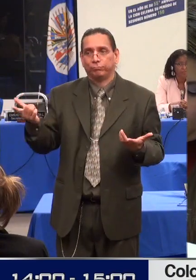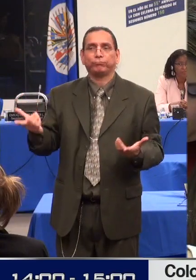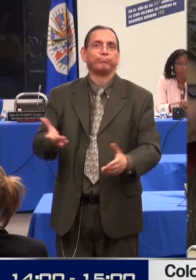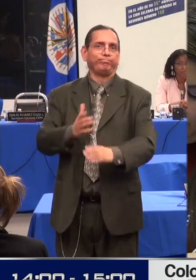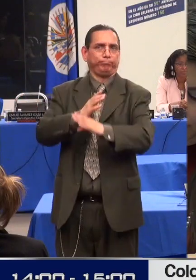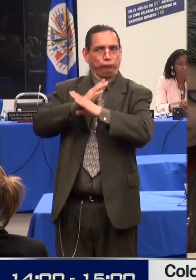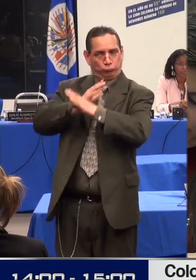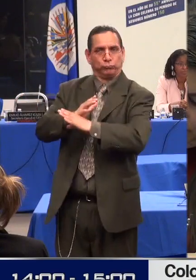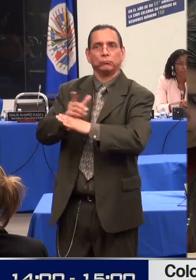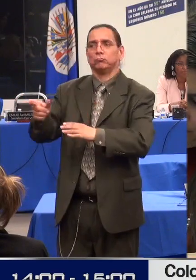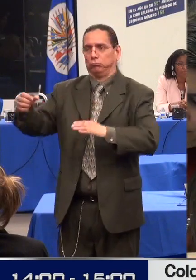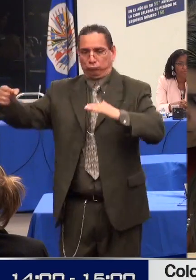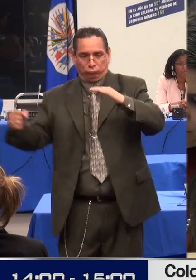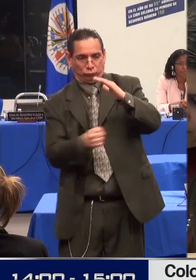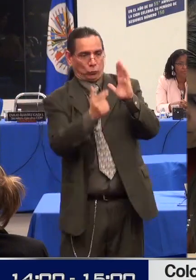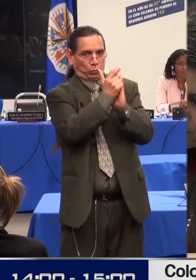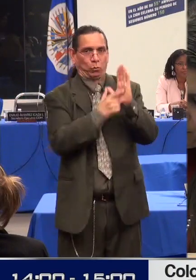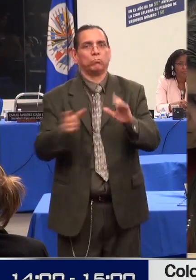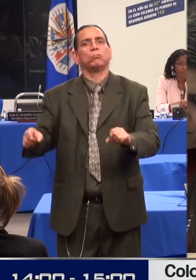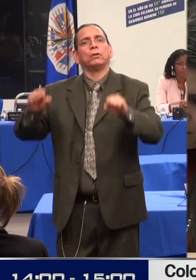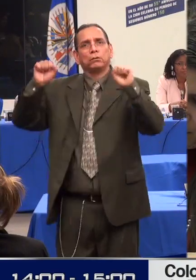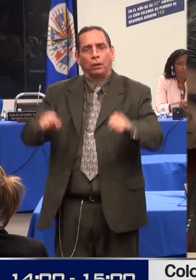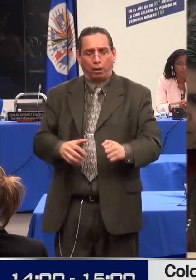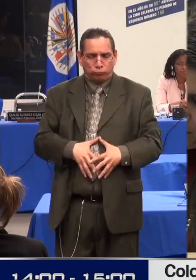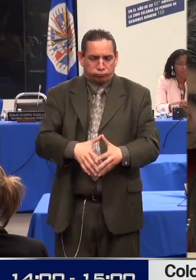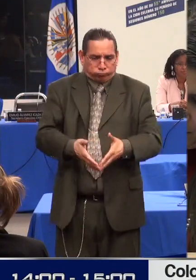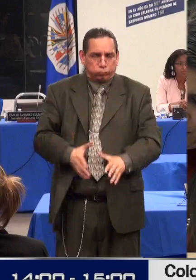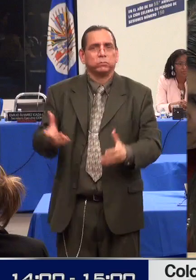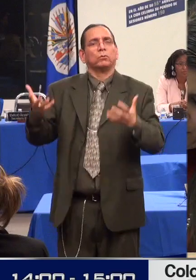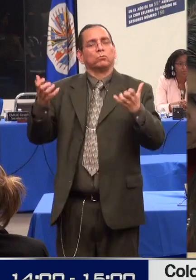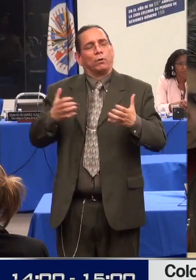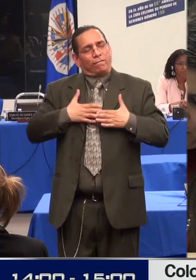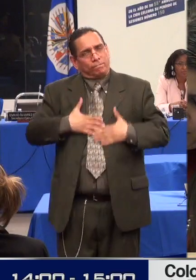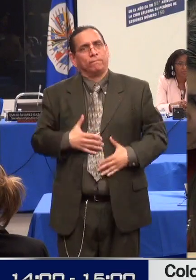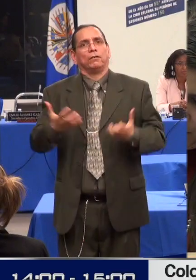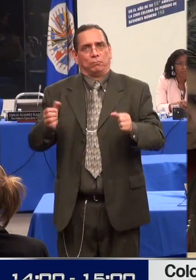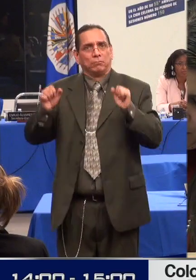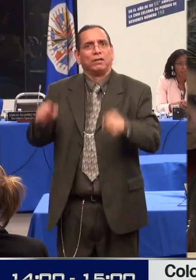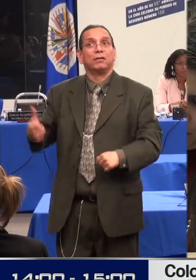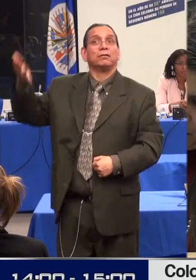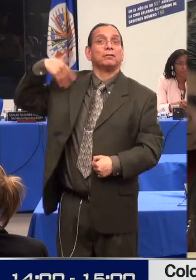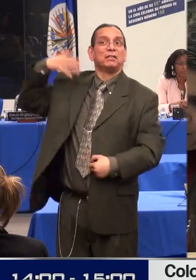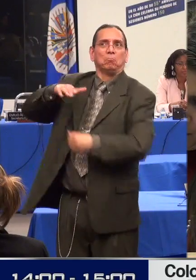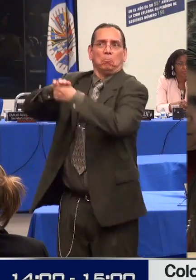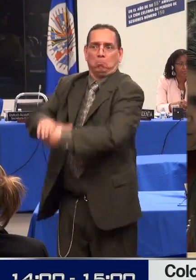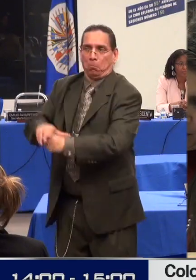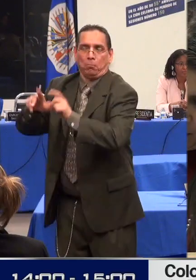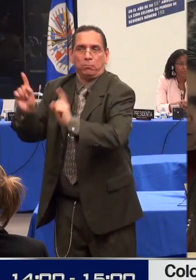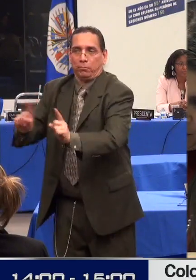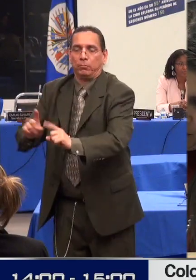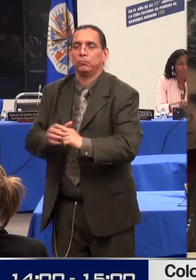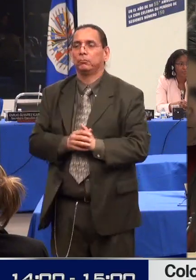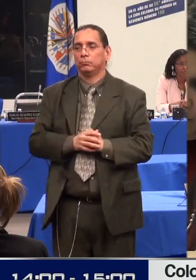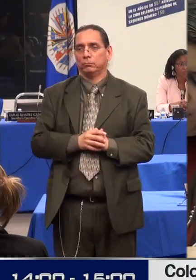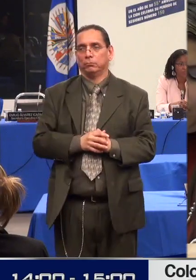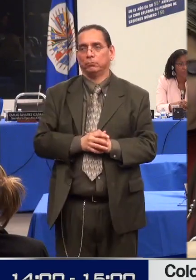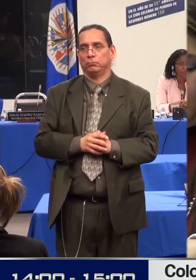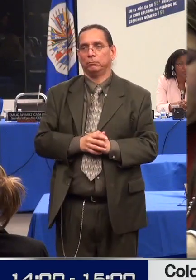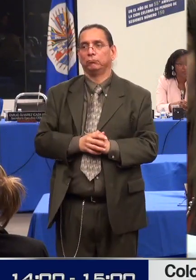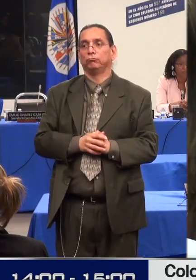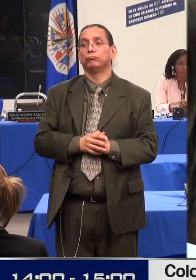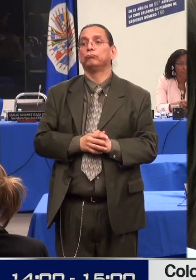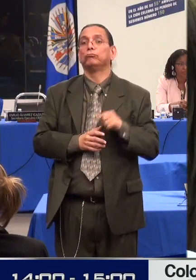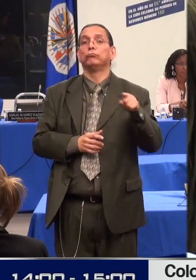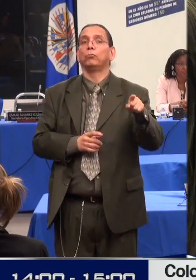ejercicio del principio de ponderación entra a mirar en qué casos, en qué puede entrar el Estado a regular